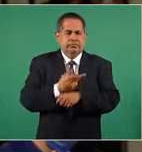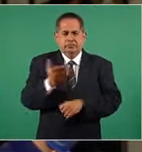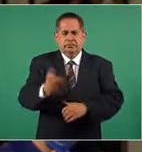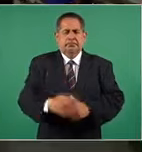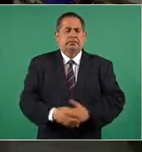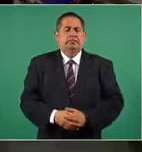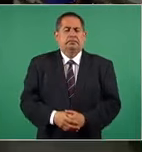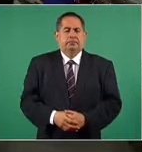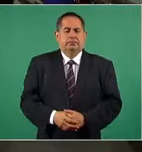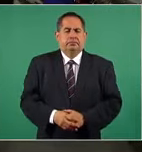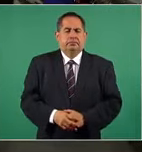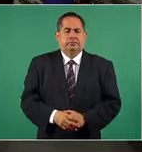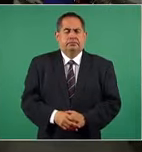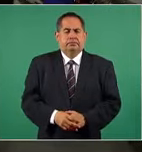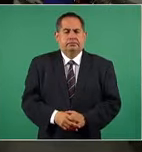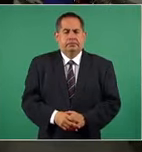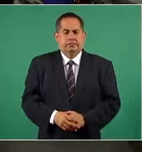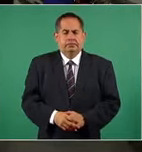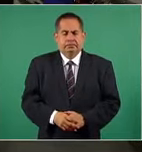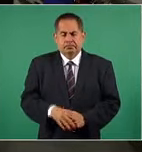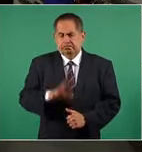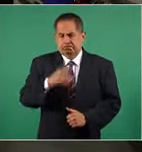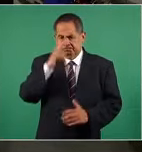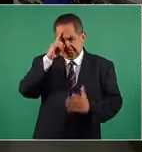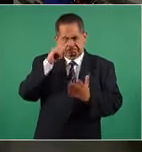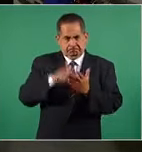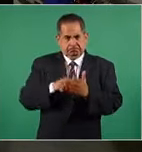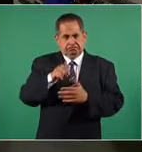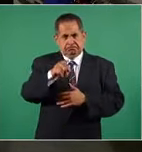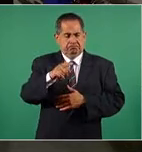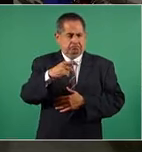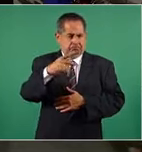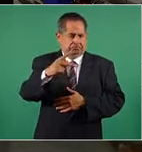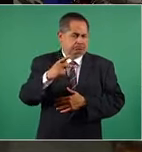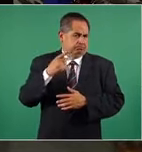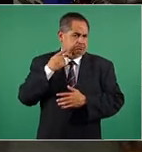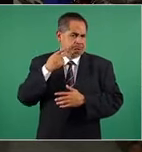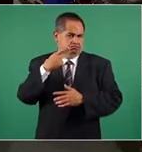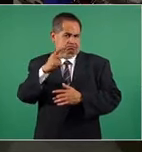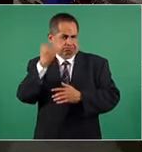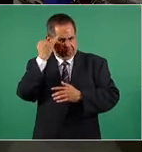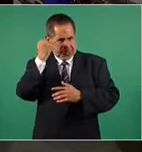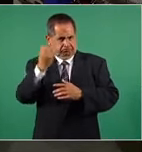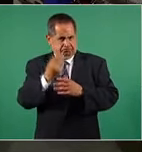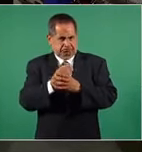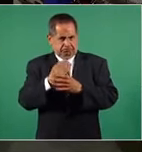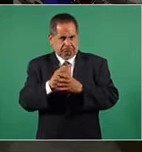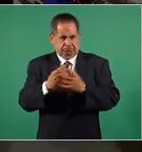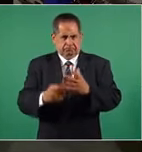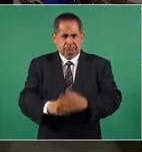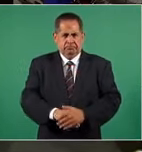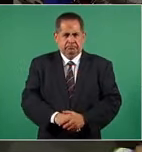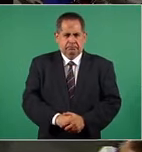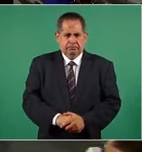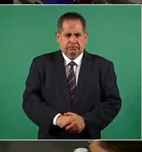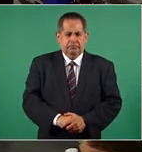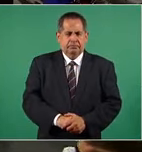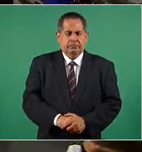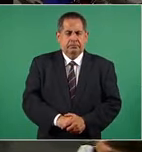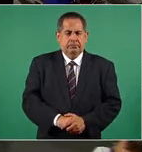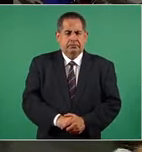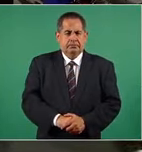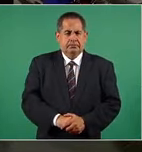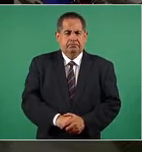Bueno, yo creo que la política que tú estás